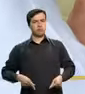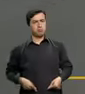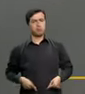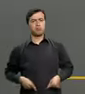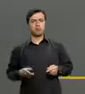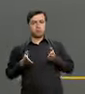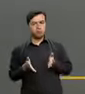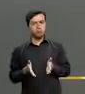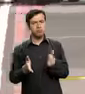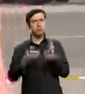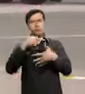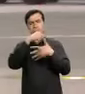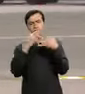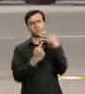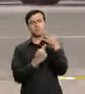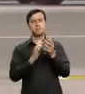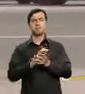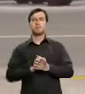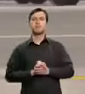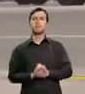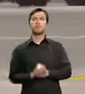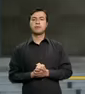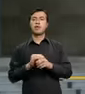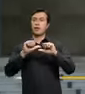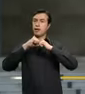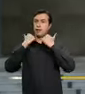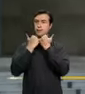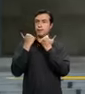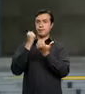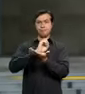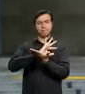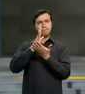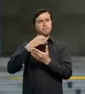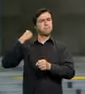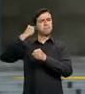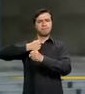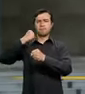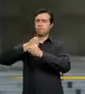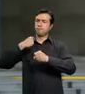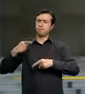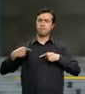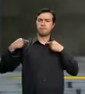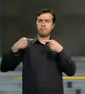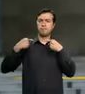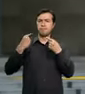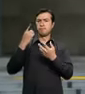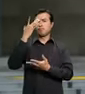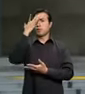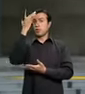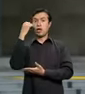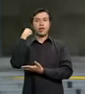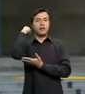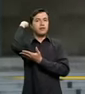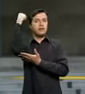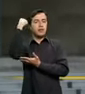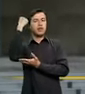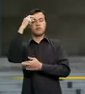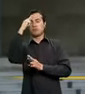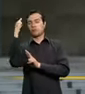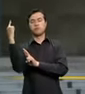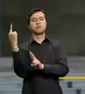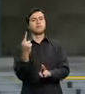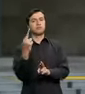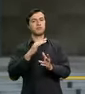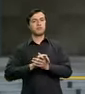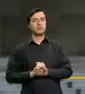salud, vialidad, entre otros sectores. La Asamblea Nacional trabaja día a día para que nuestros derechos sean